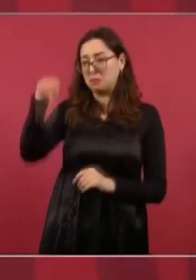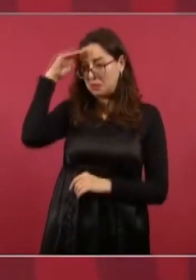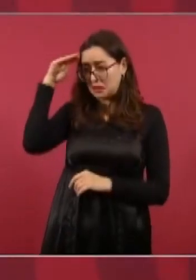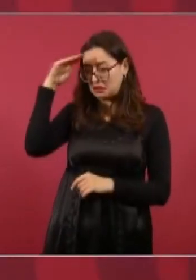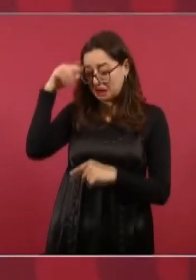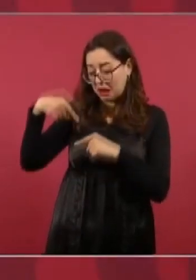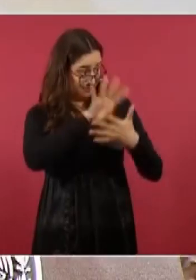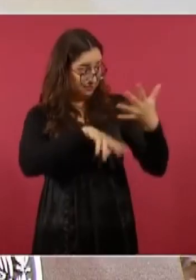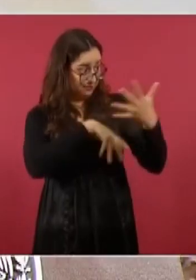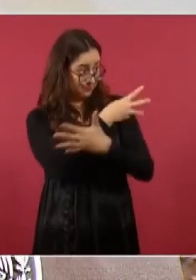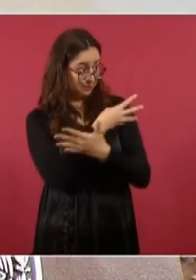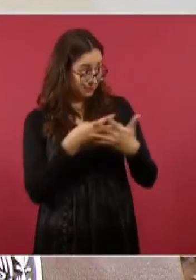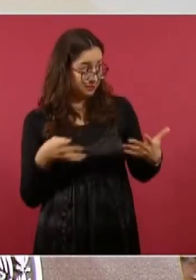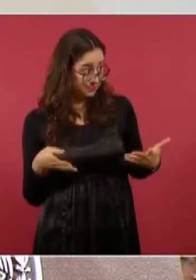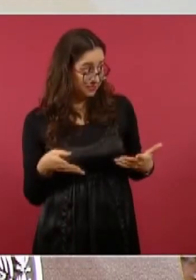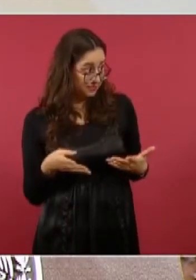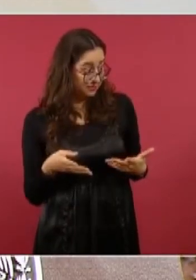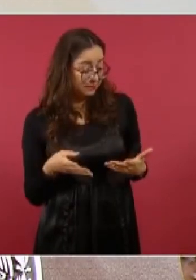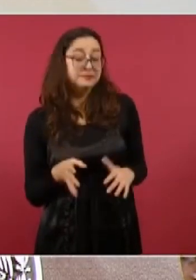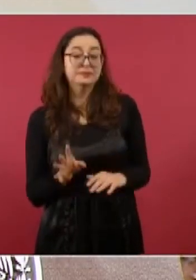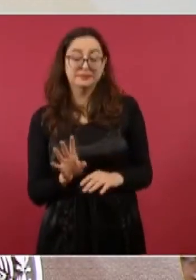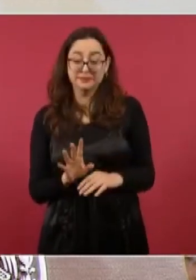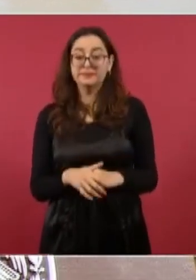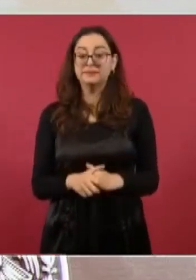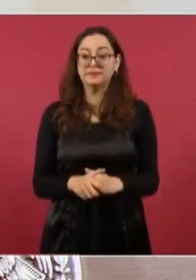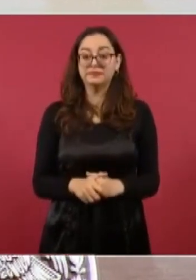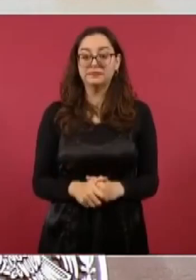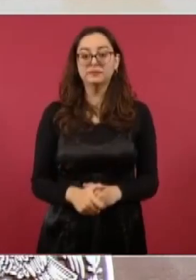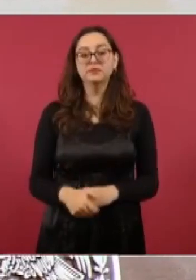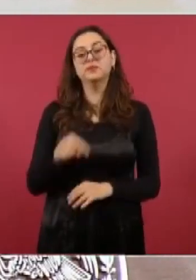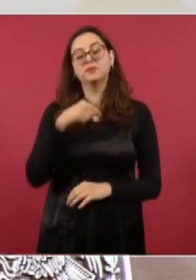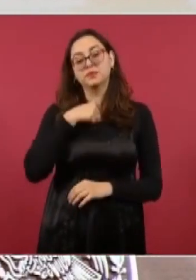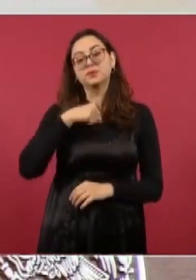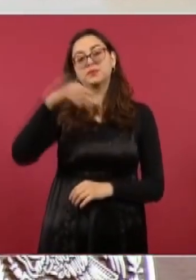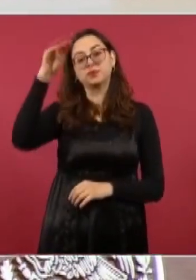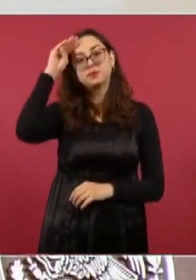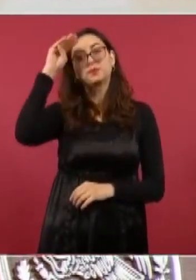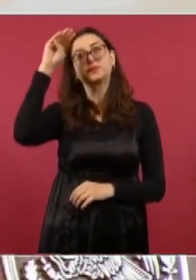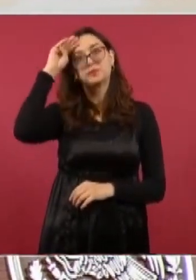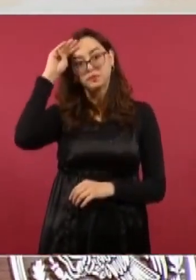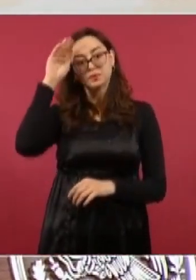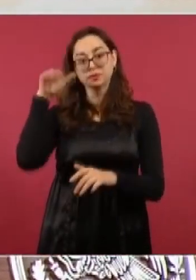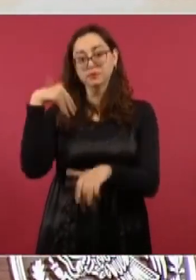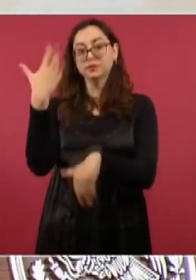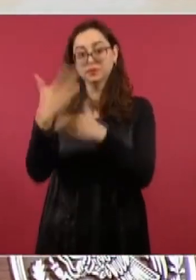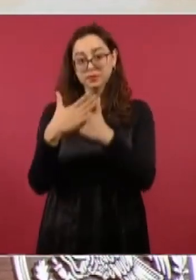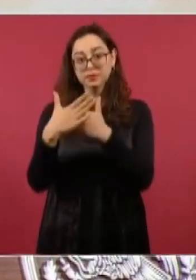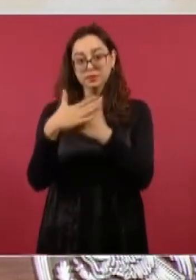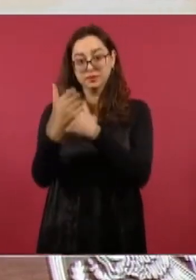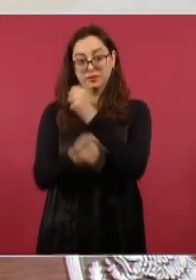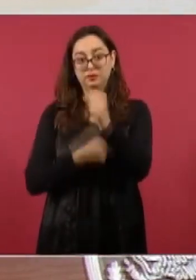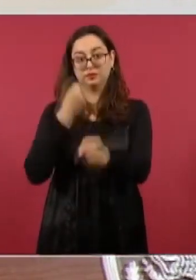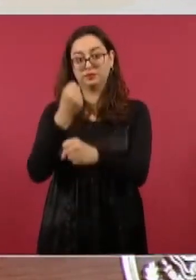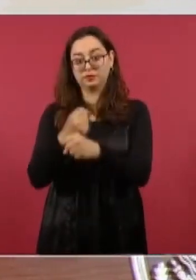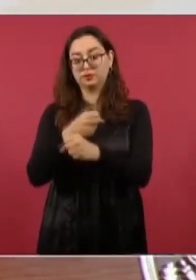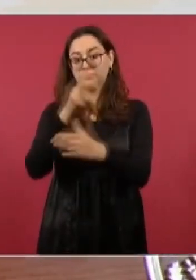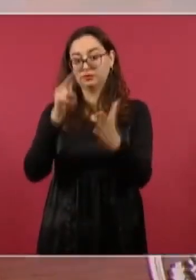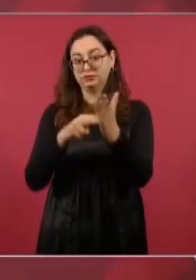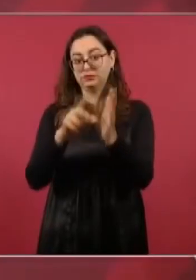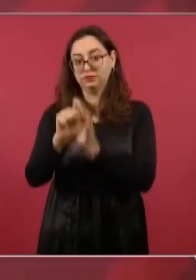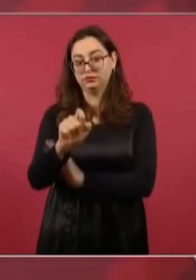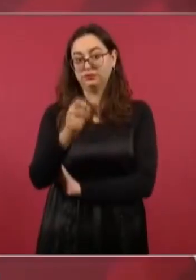por ciento. Y claro que yo estoy pensando que vamos a crecer de 3